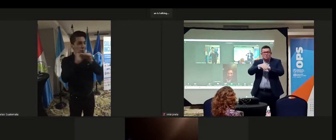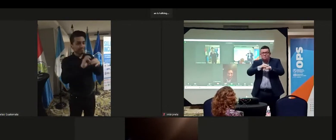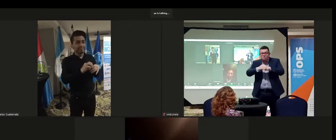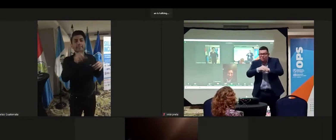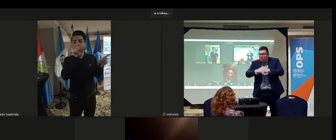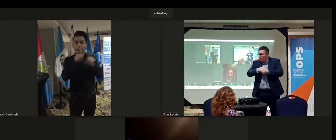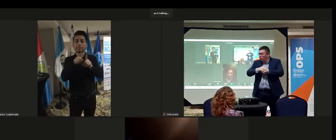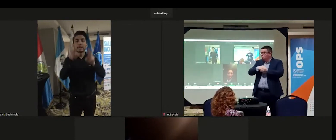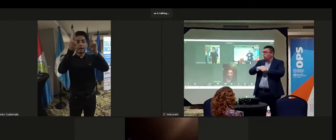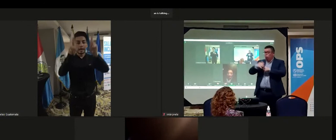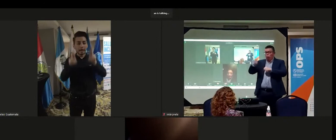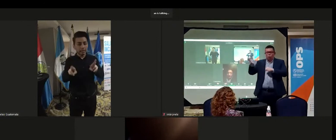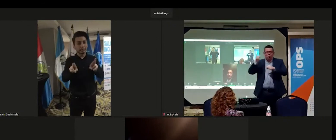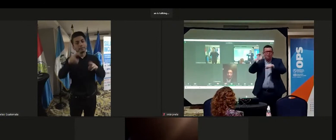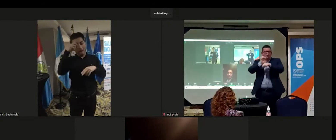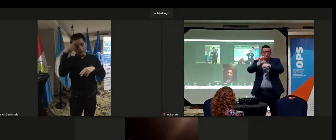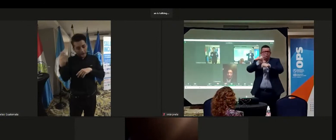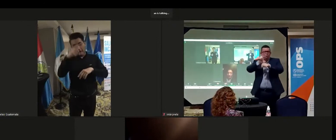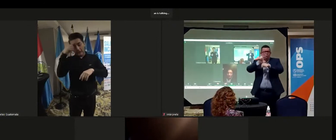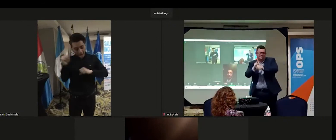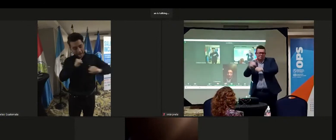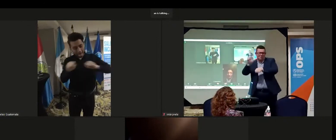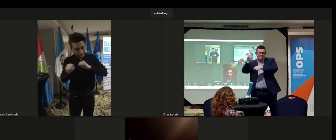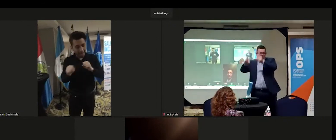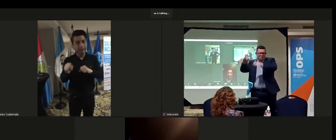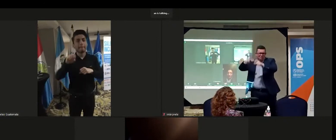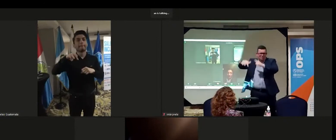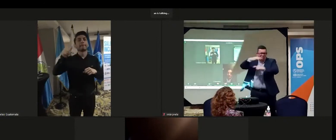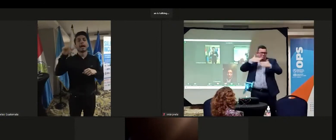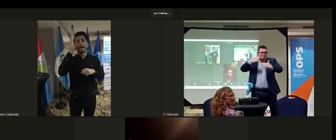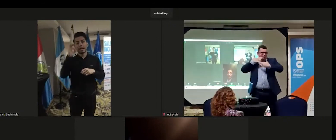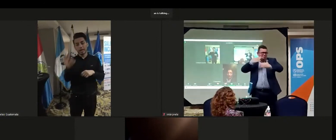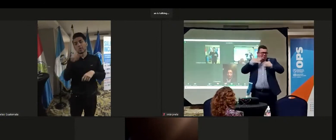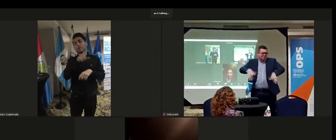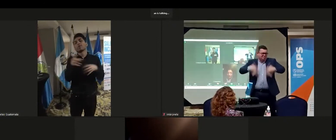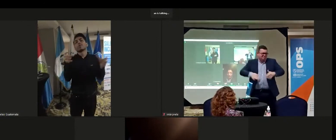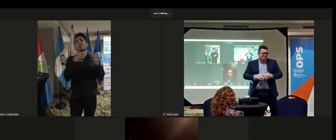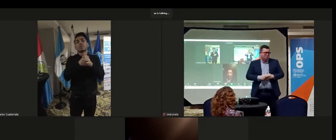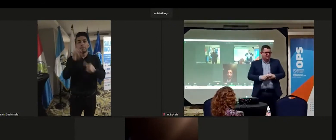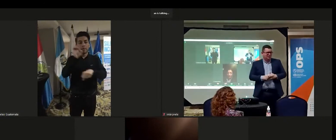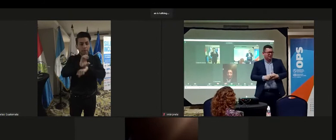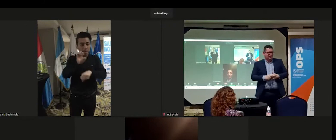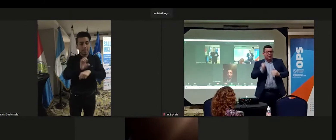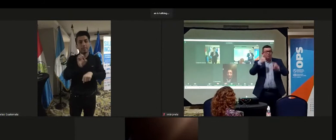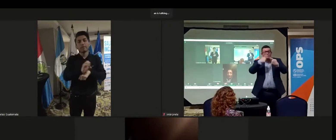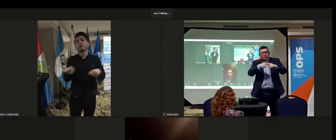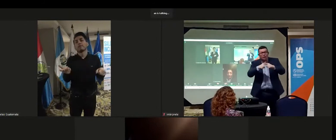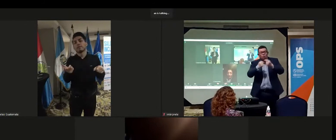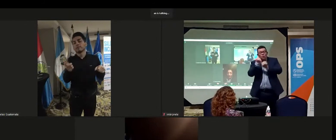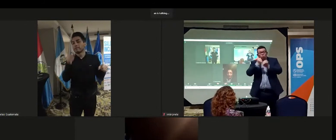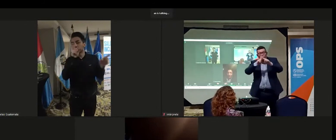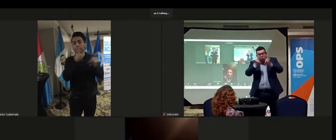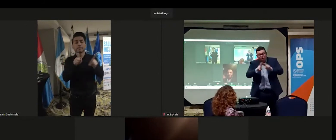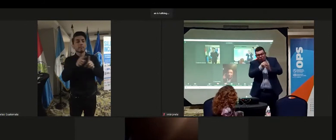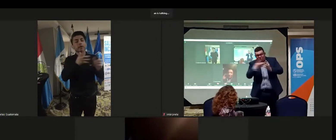incansablemente, a Mario, a el equipo de Ecuador, que está desde allí, incluso desde Ecuador, trabajando y llevando